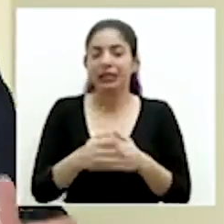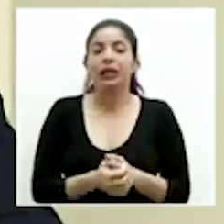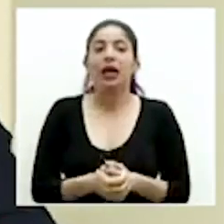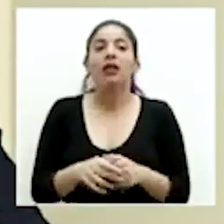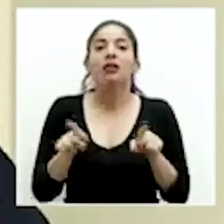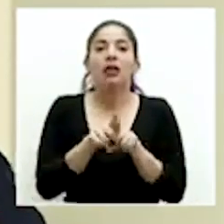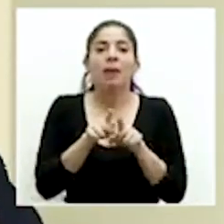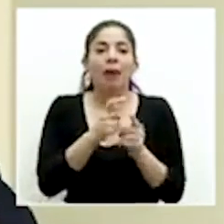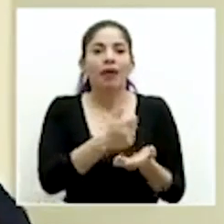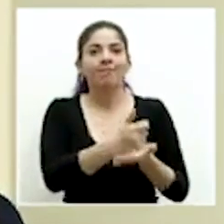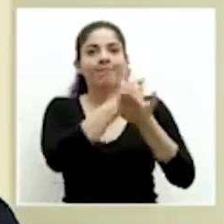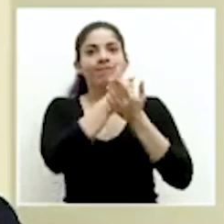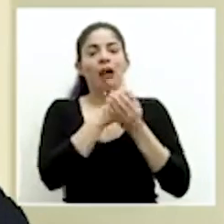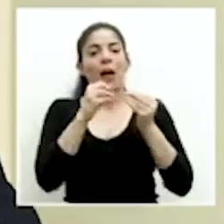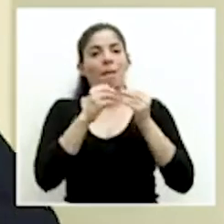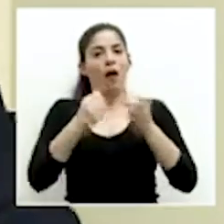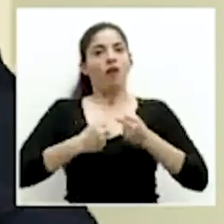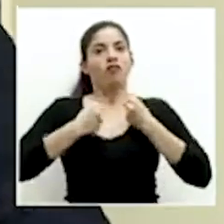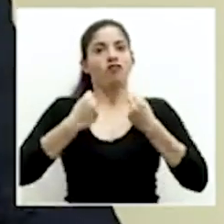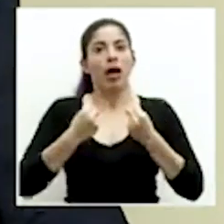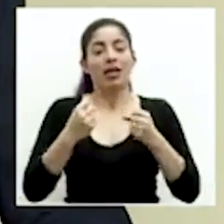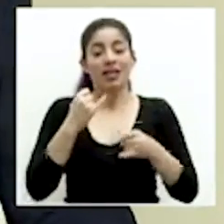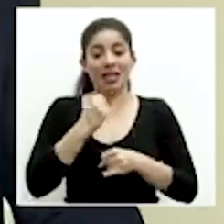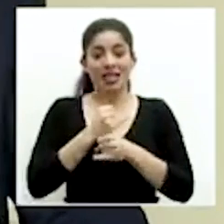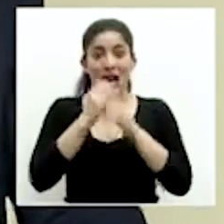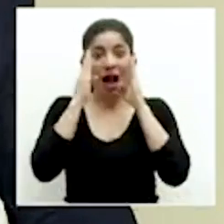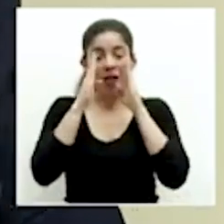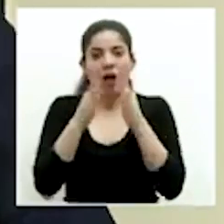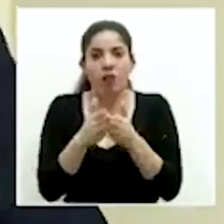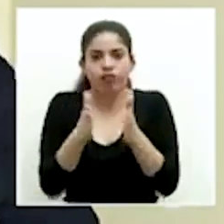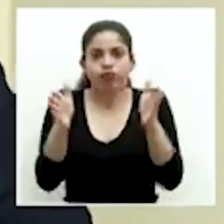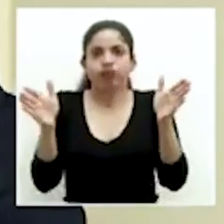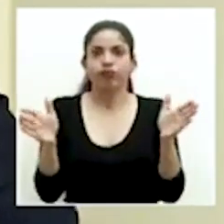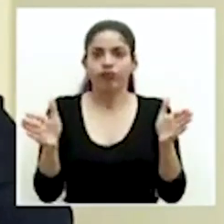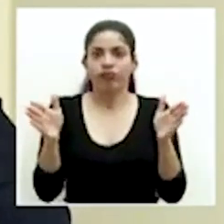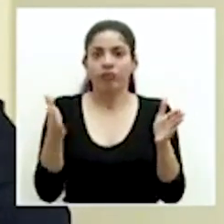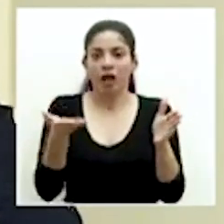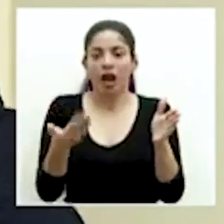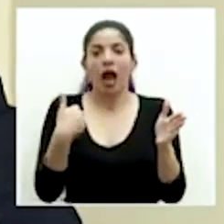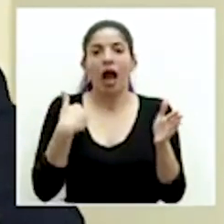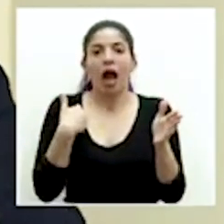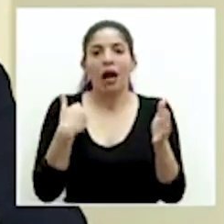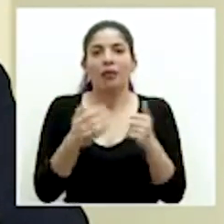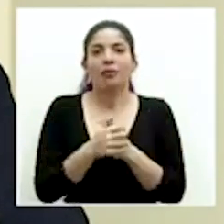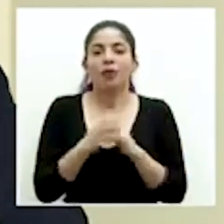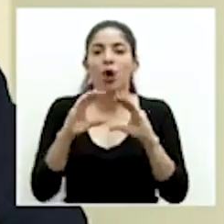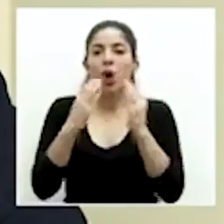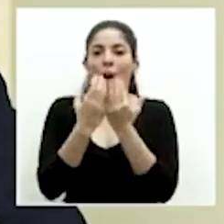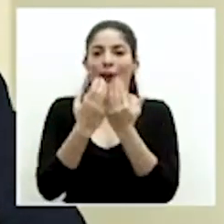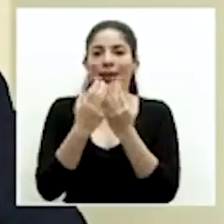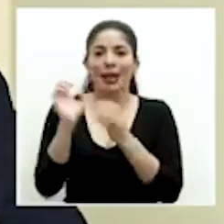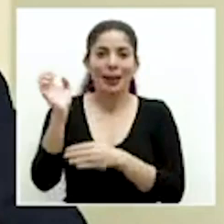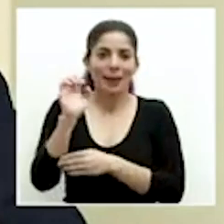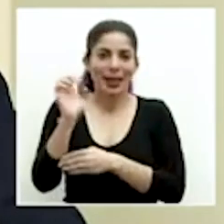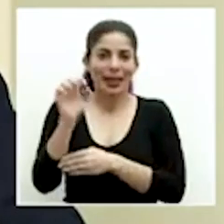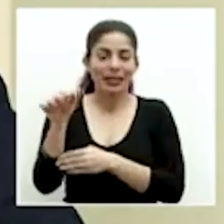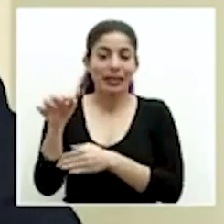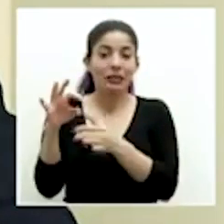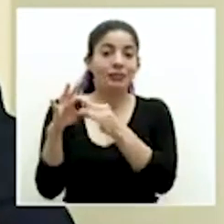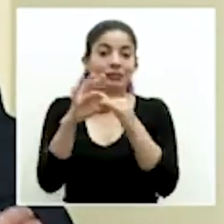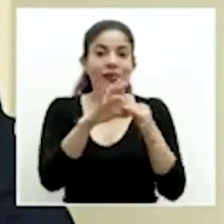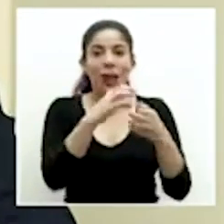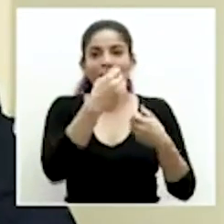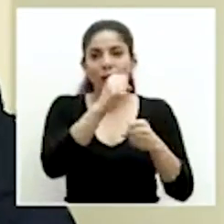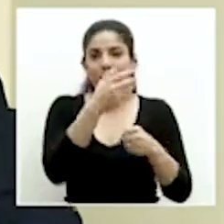fortalecer y ampliar las capacidades institucionales que puedan tener en este caso los comités locales de emergencia vinculadas al